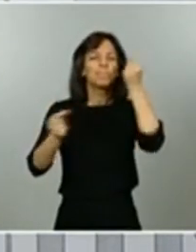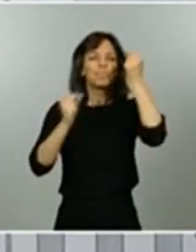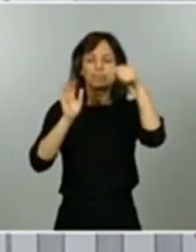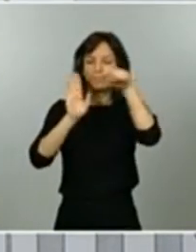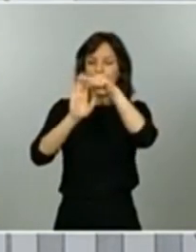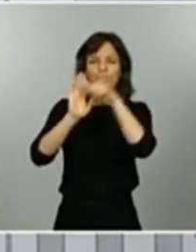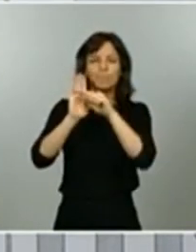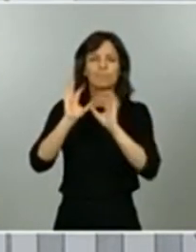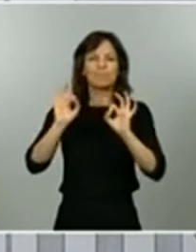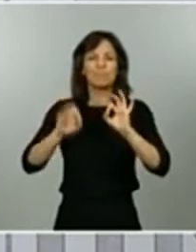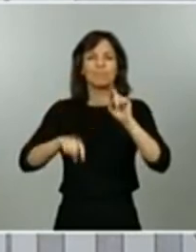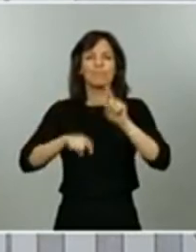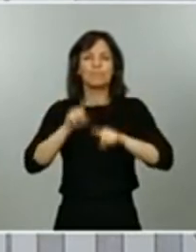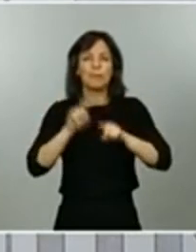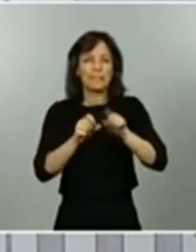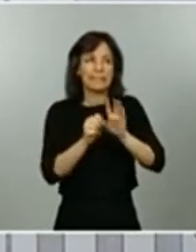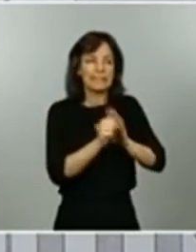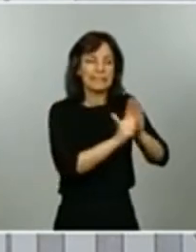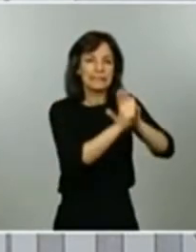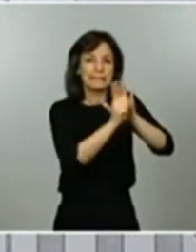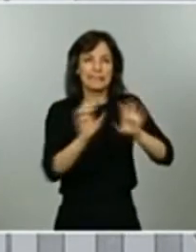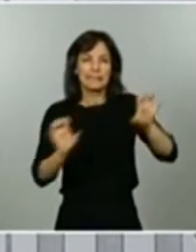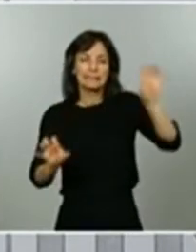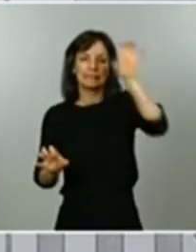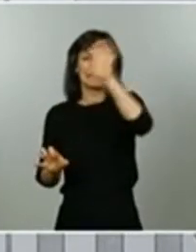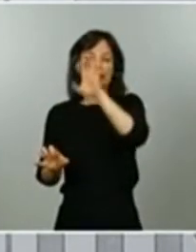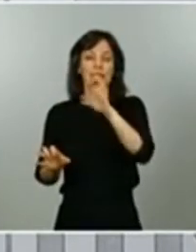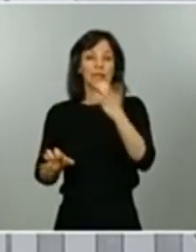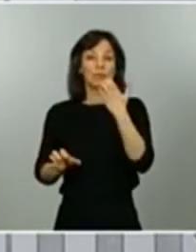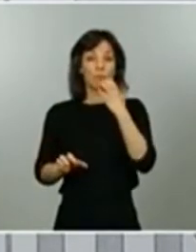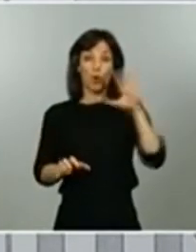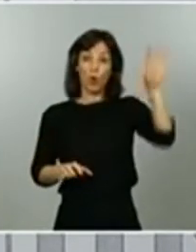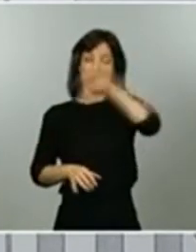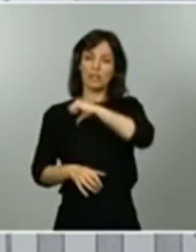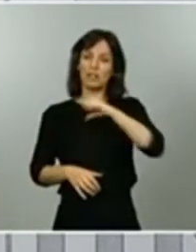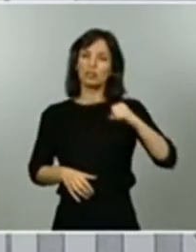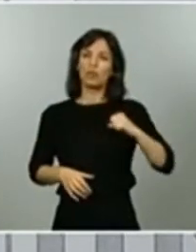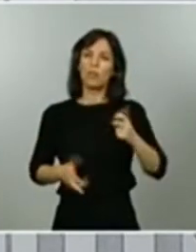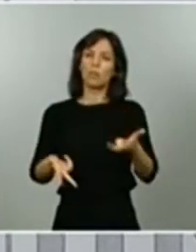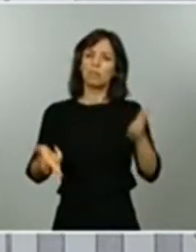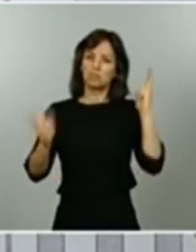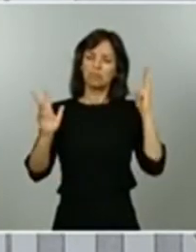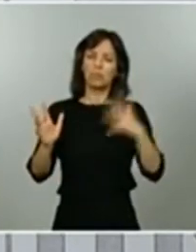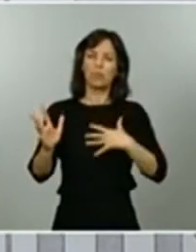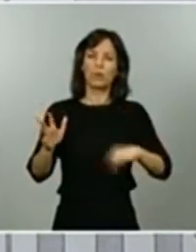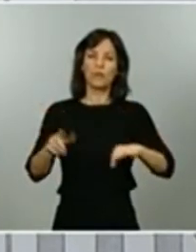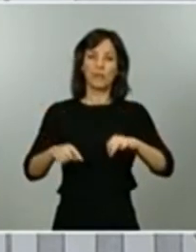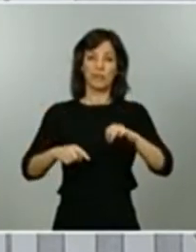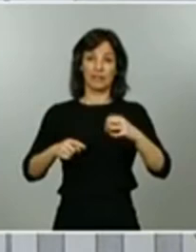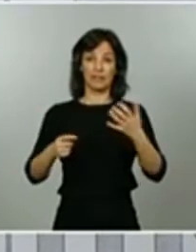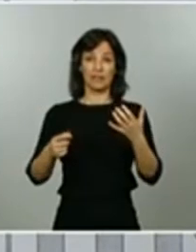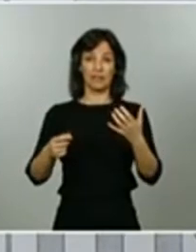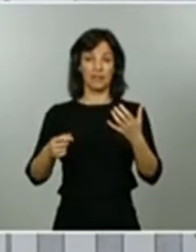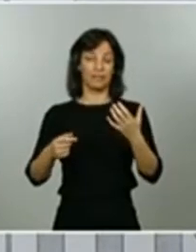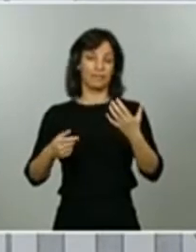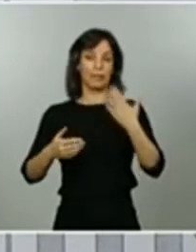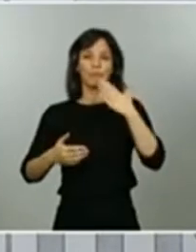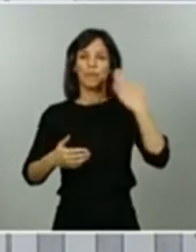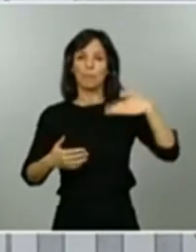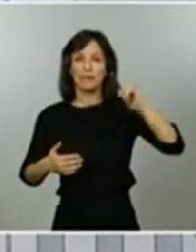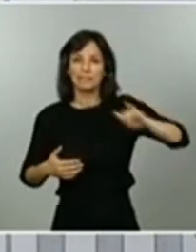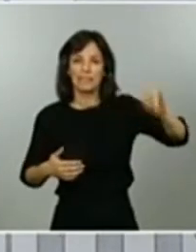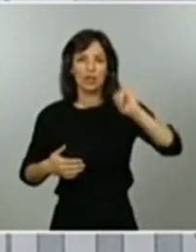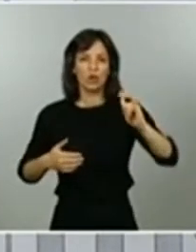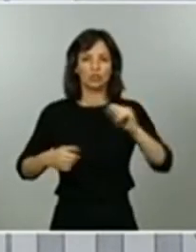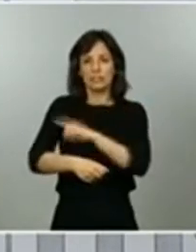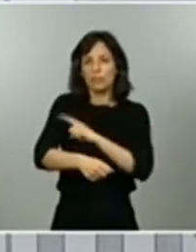territoriales y se permite también a las comunidades autónomas adaptar las franjas de actividad para paseos y para actividad física y para